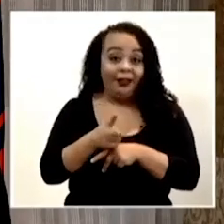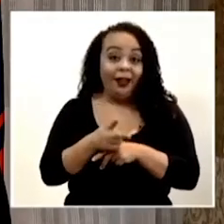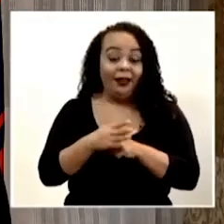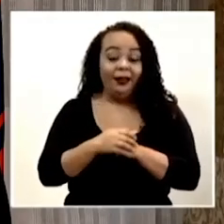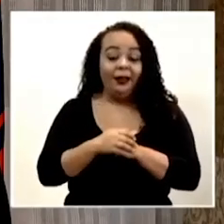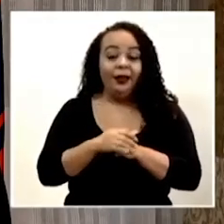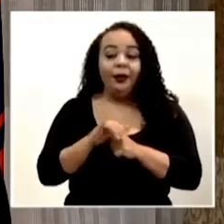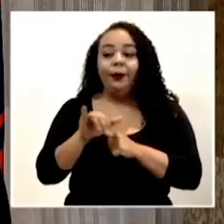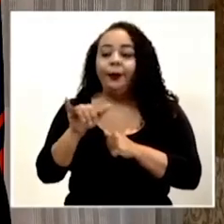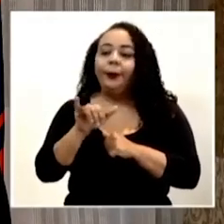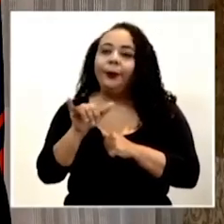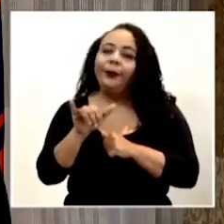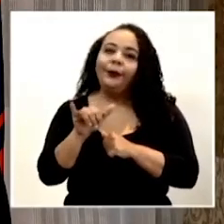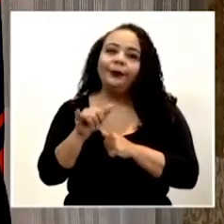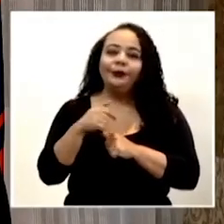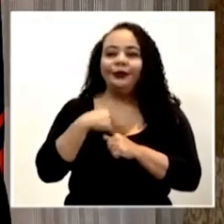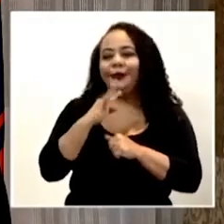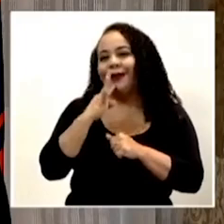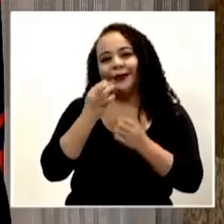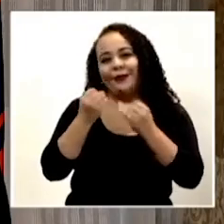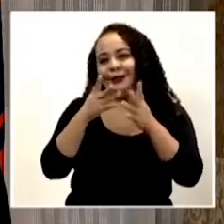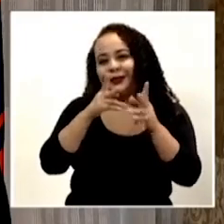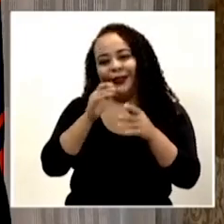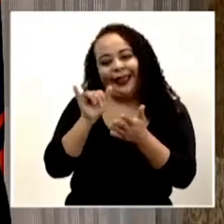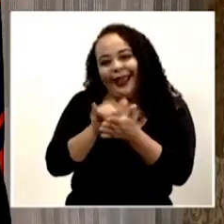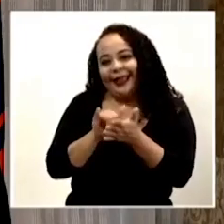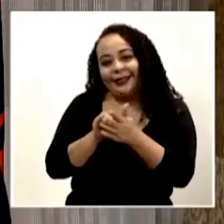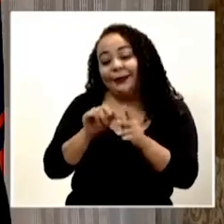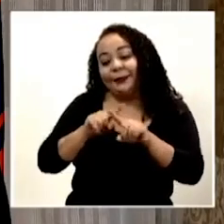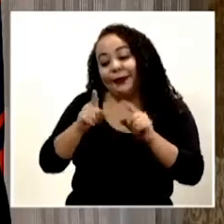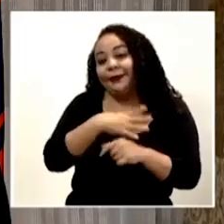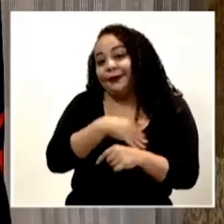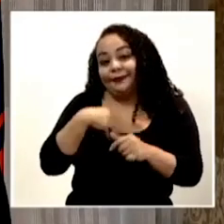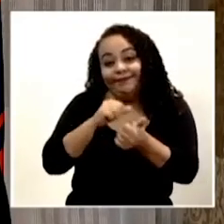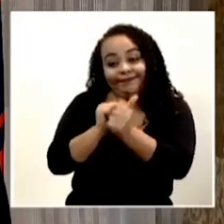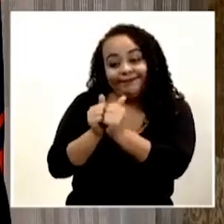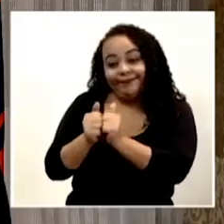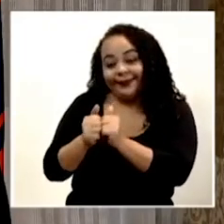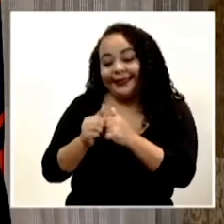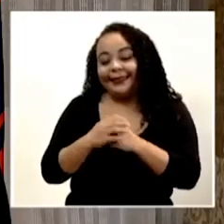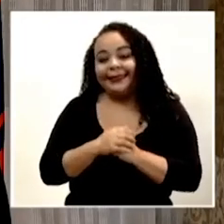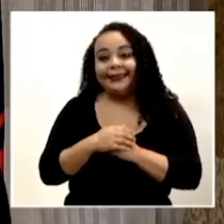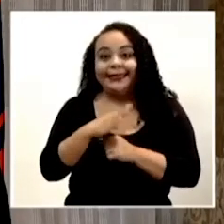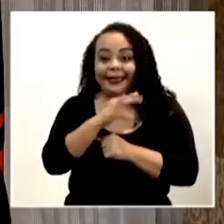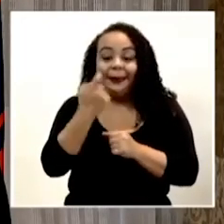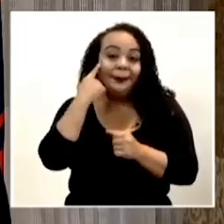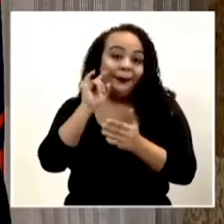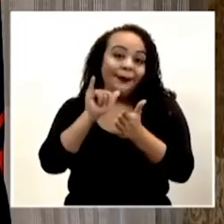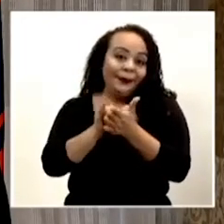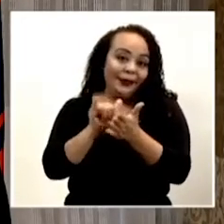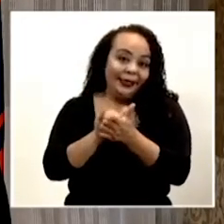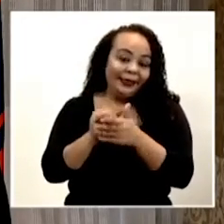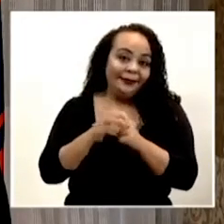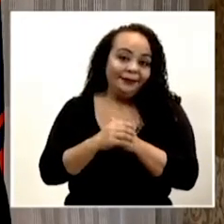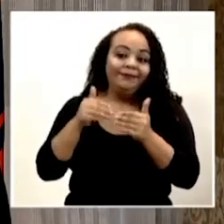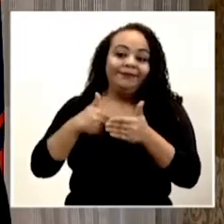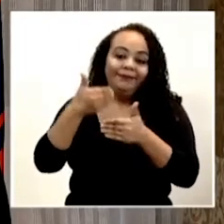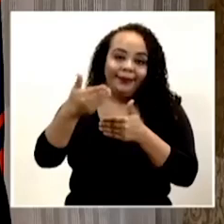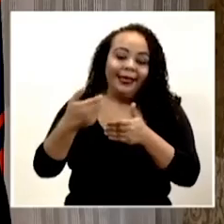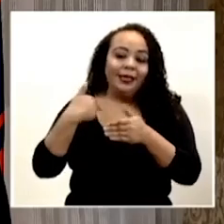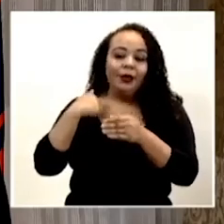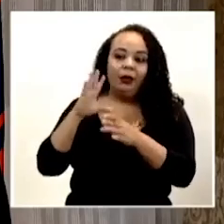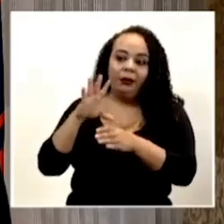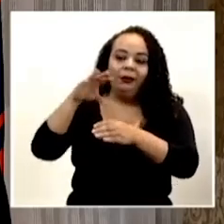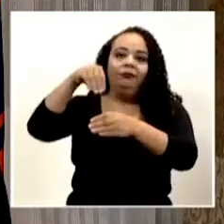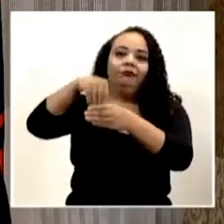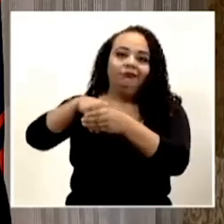como que, no, no hablo mucho de eso, pero, pero sí, me encanta el deporte, soy un apasionado. Y, es por eso que, pues, luego me involucré